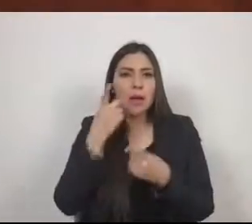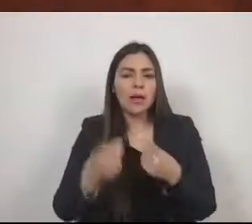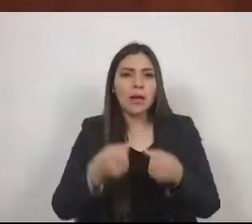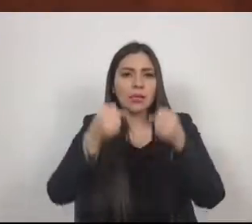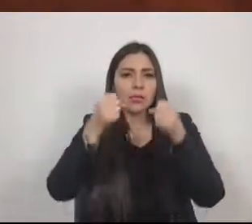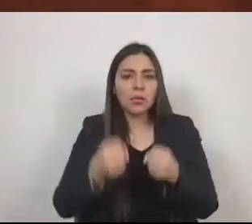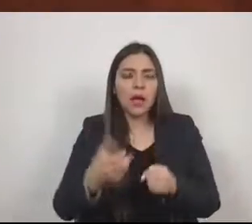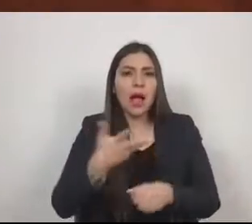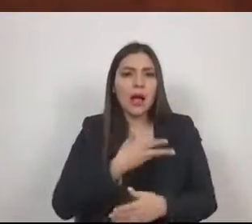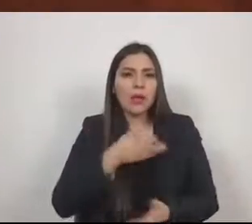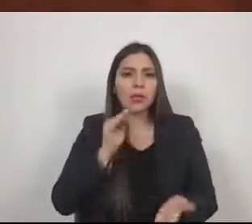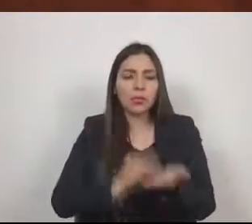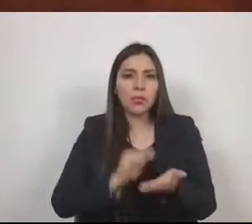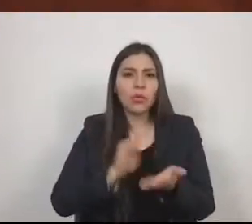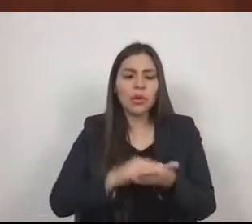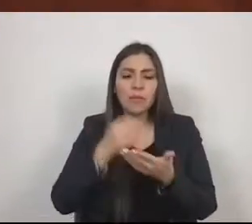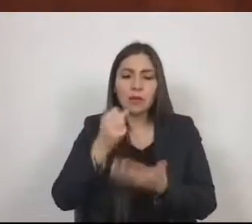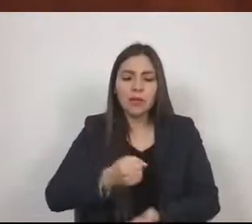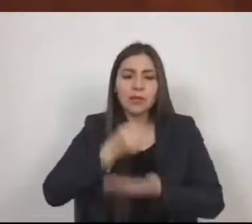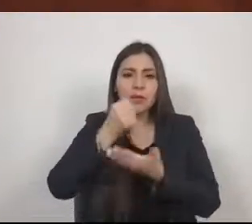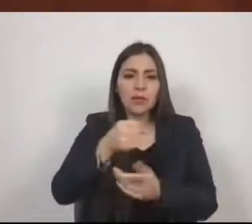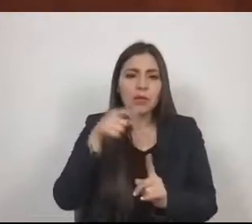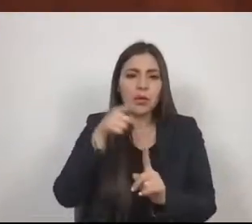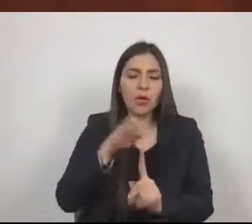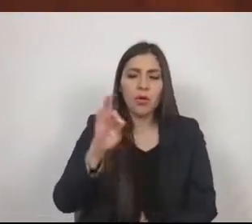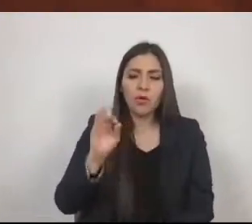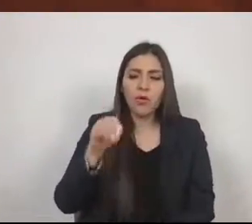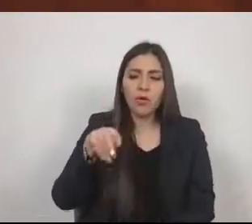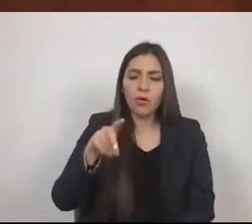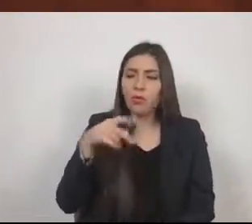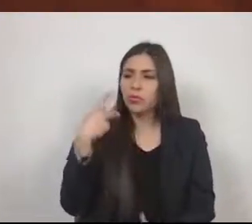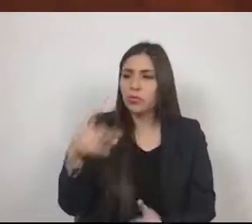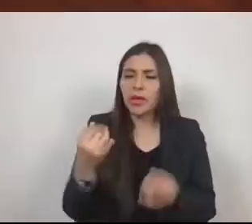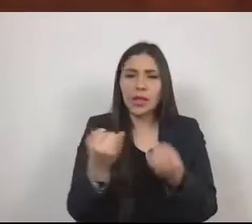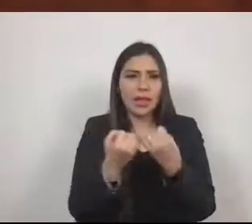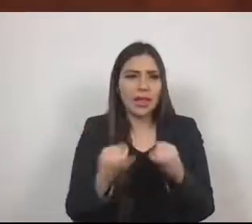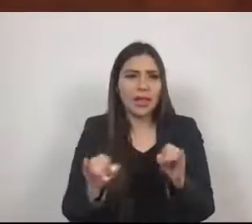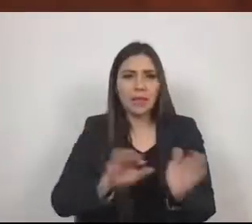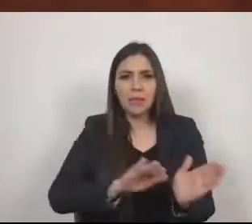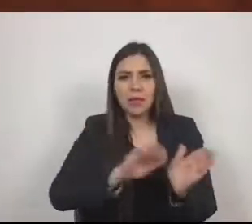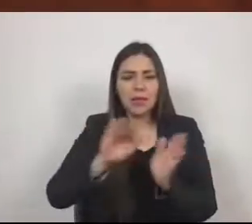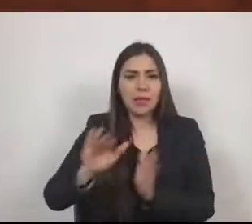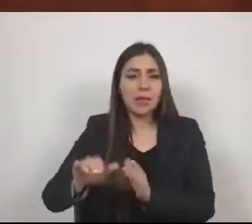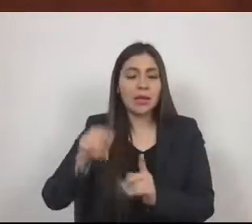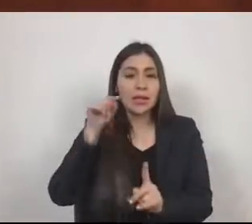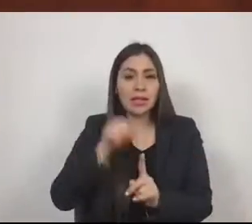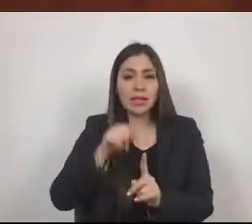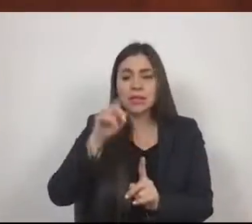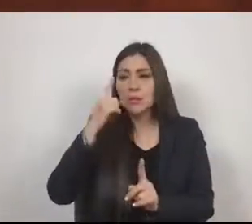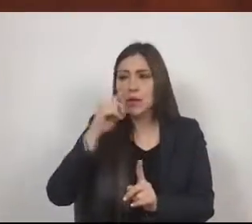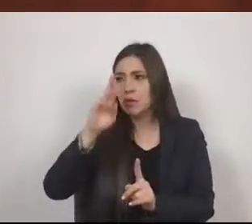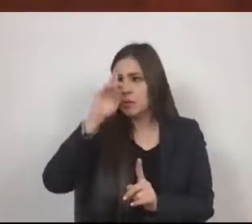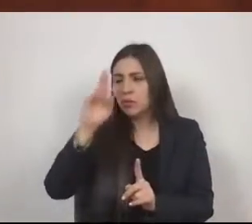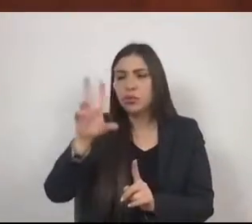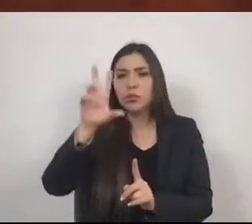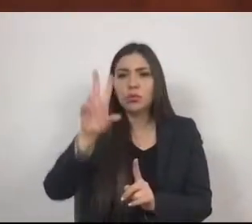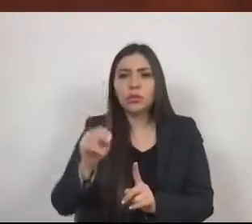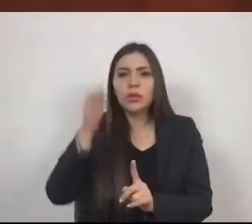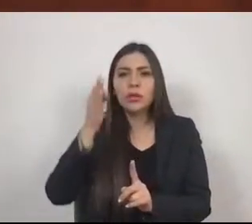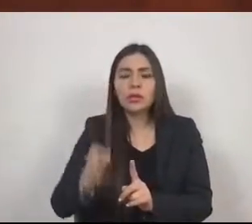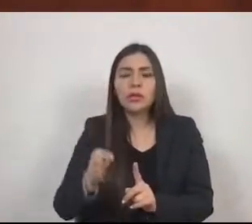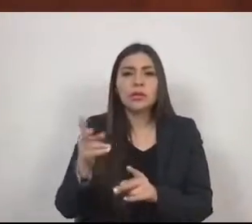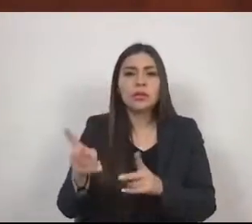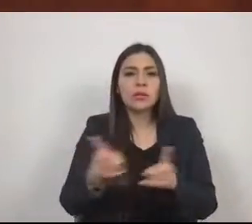con independencia de visiones sesgadas y parciales, que restrinja y evite el secuestro de recursos por